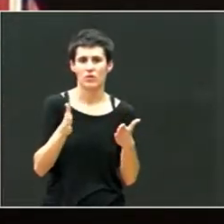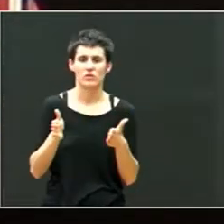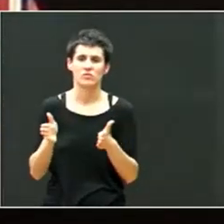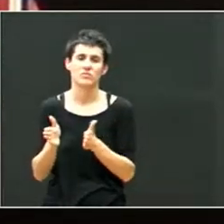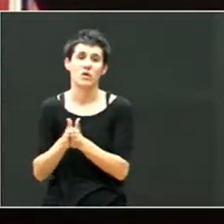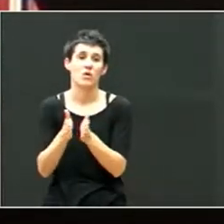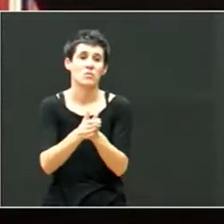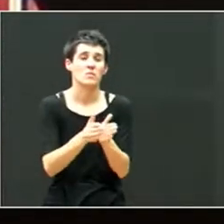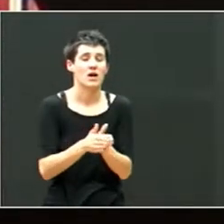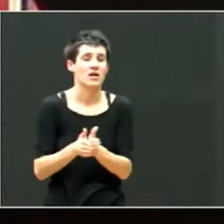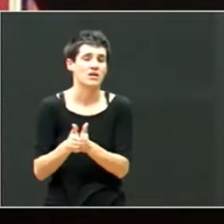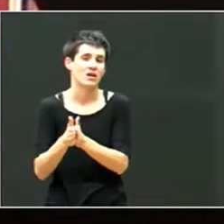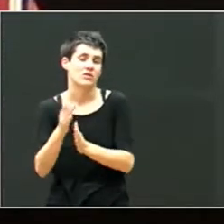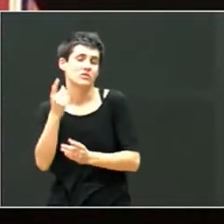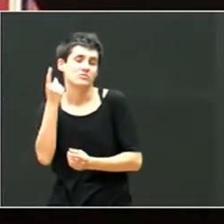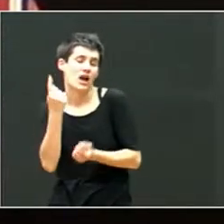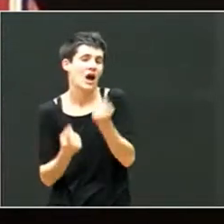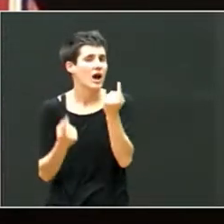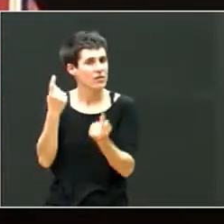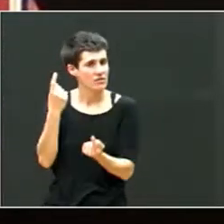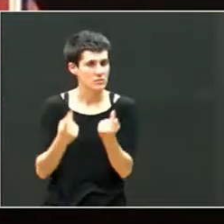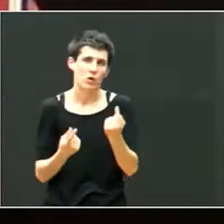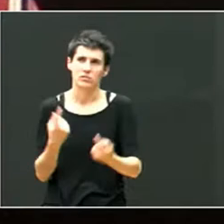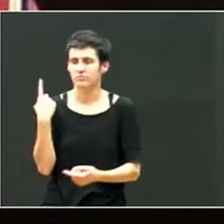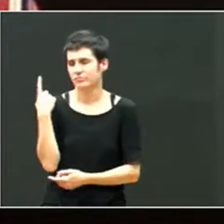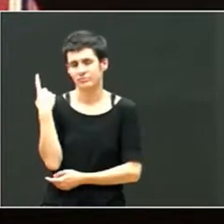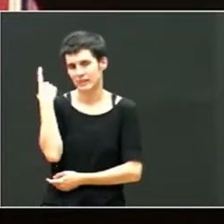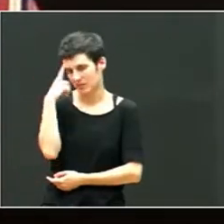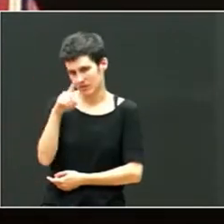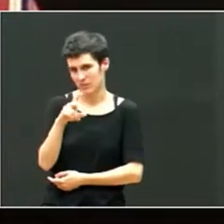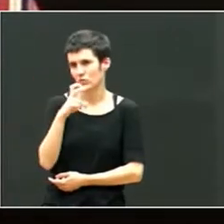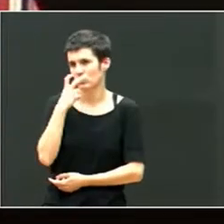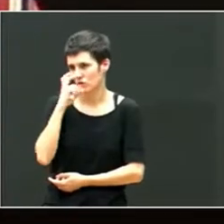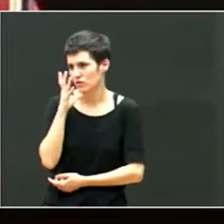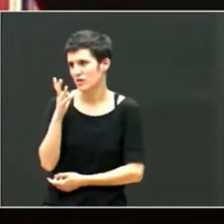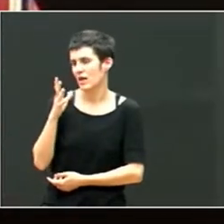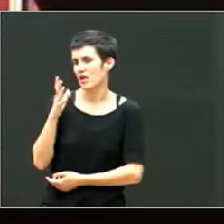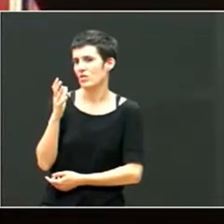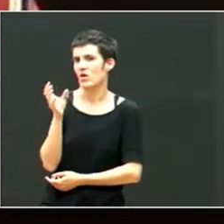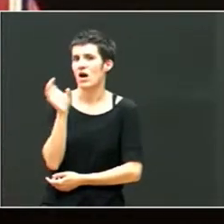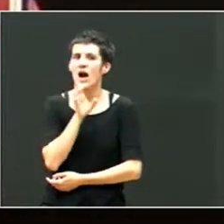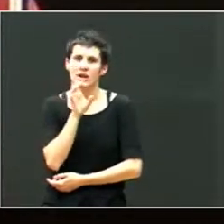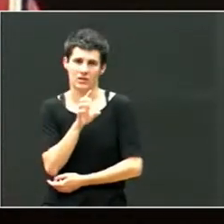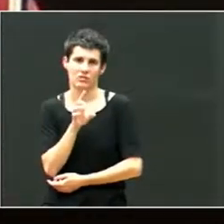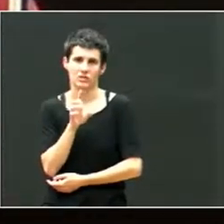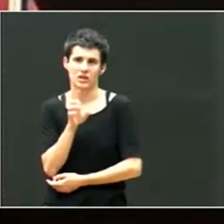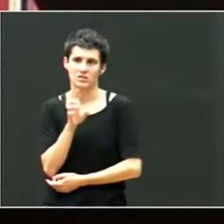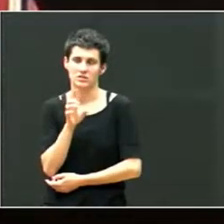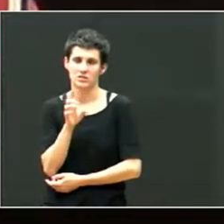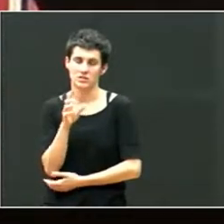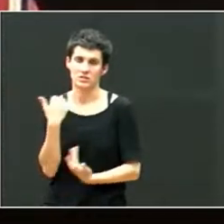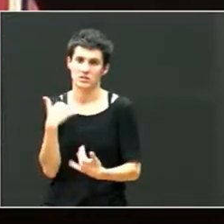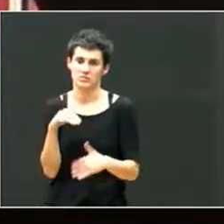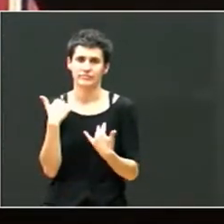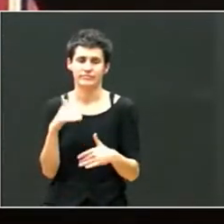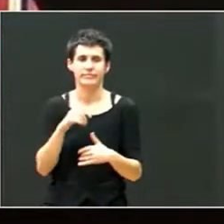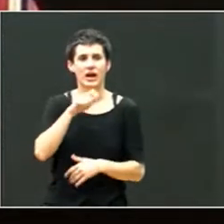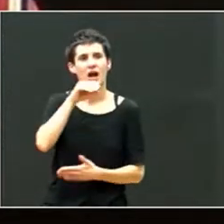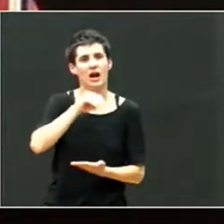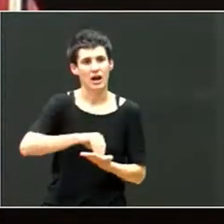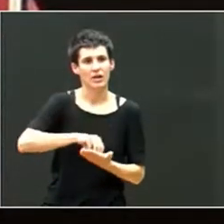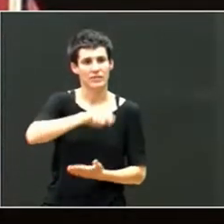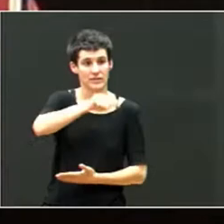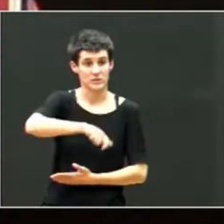los buenos entre comillas, pero conocemos anécdotas para que se nos pongan los pelos de punta de cómo la buena gente puede hacer